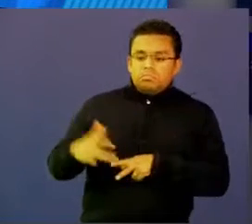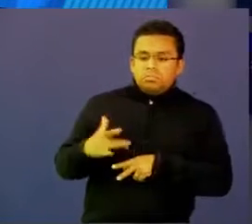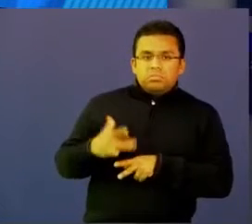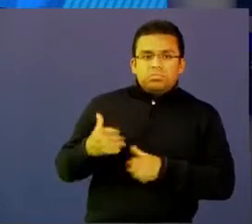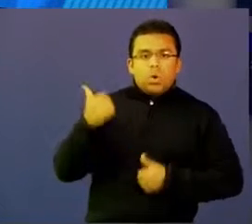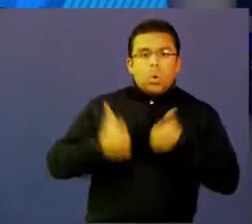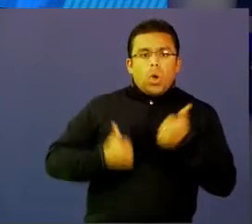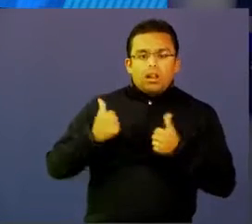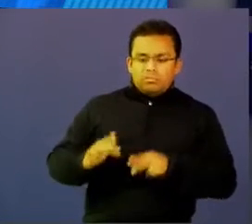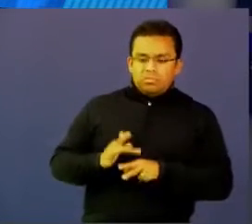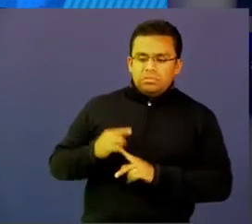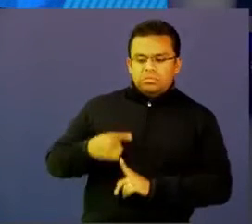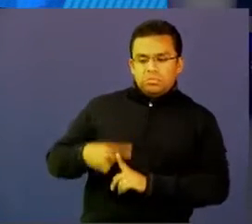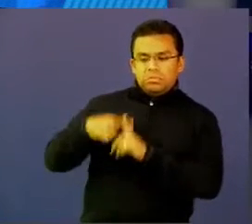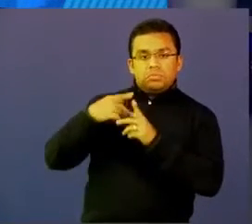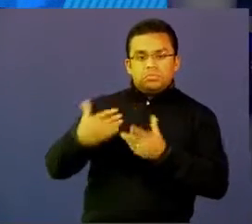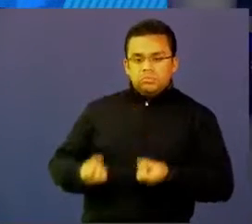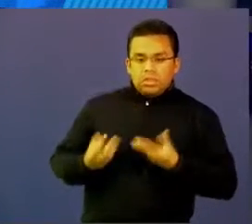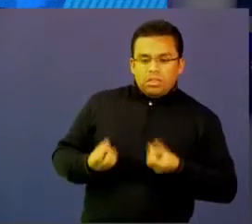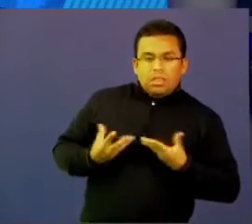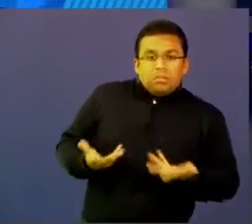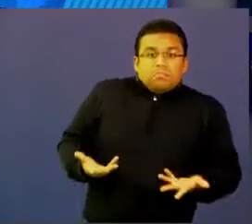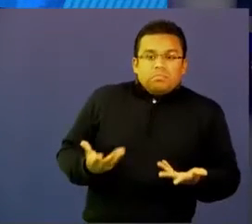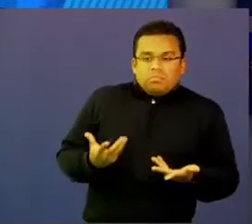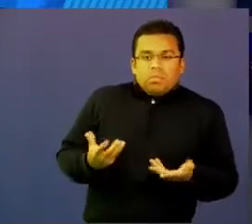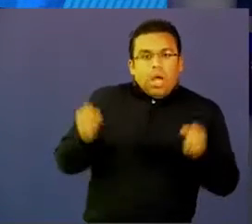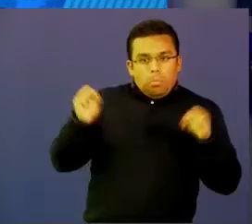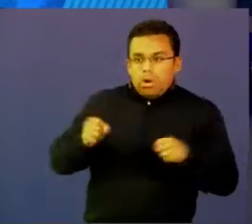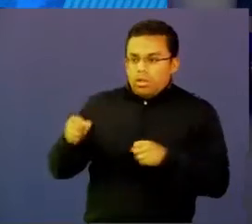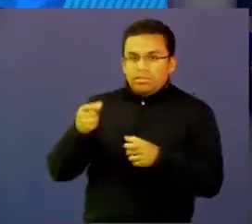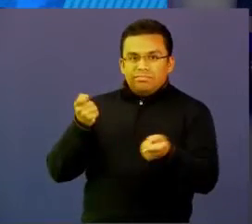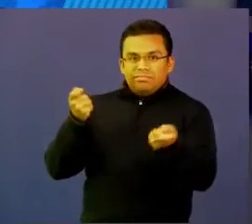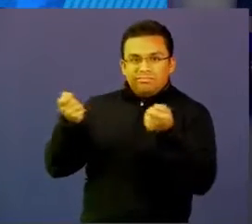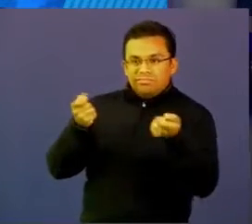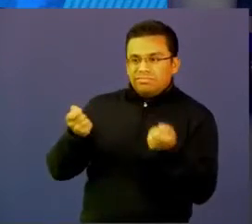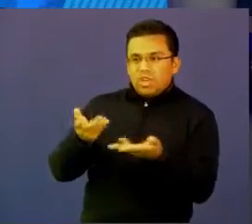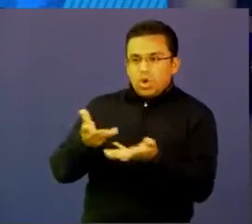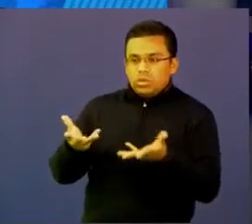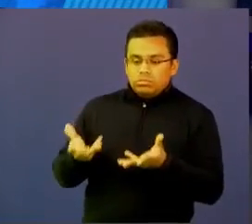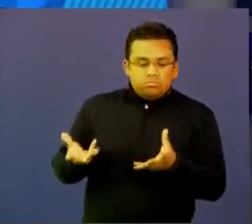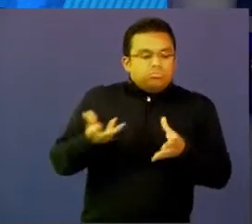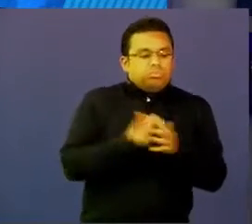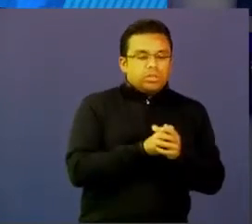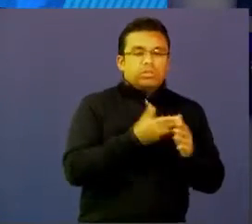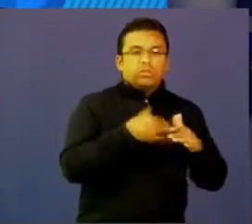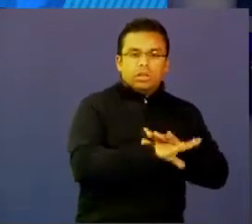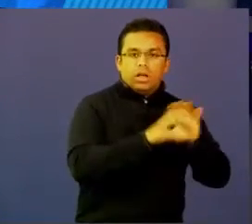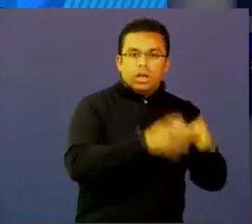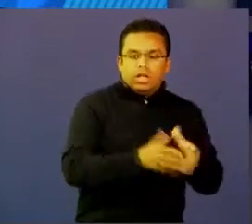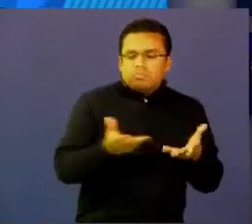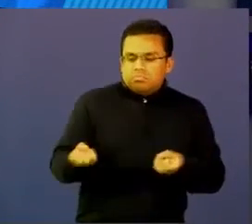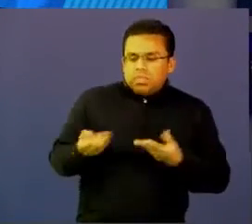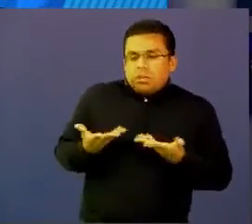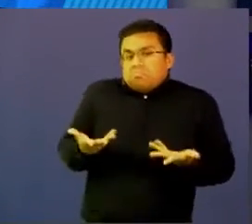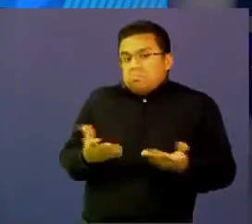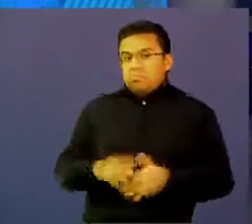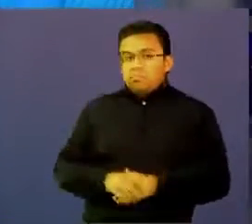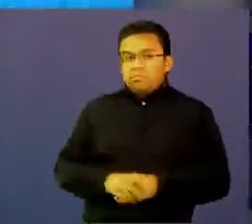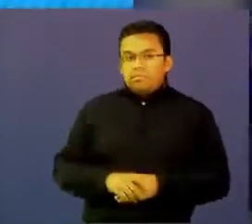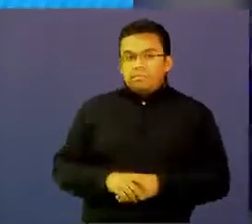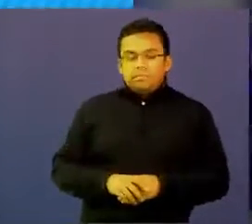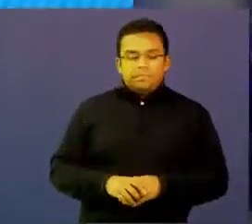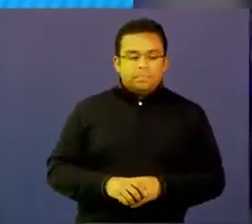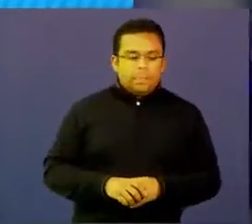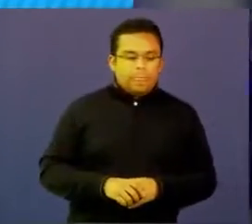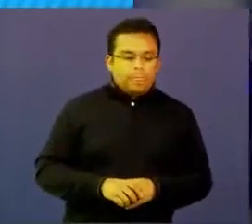¿qué estímulos hay para precisamente incorporar estas dinámicas en el ejercicio pedagógico? Yo creo que